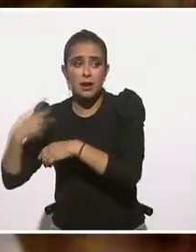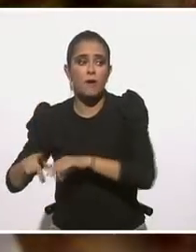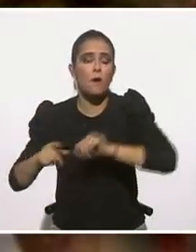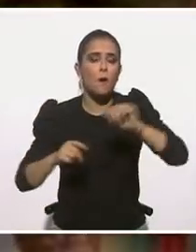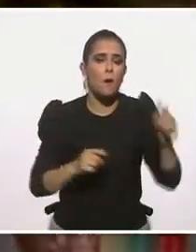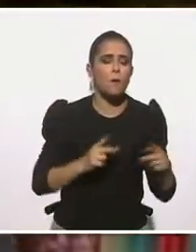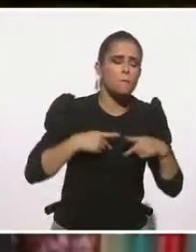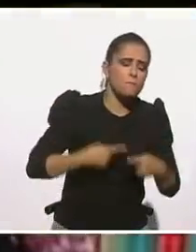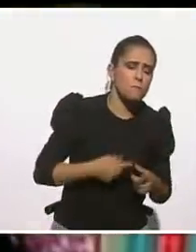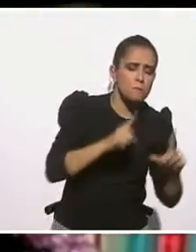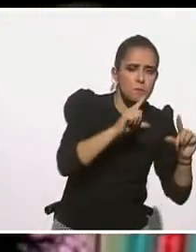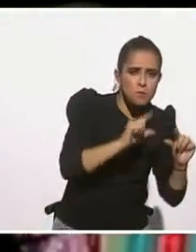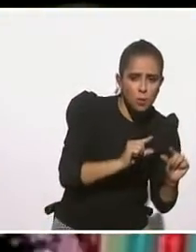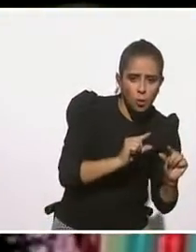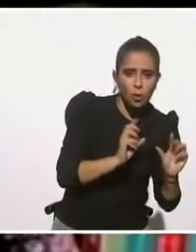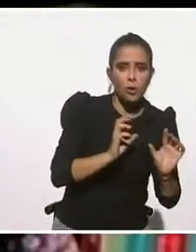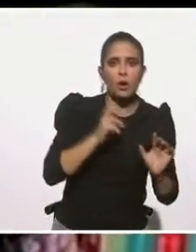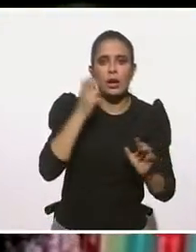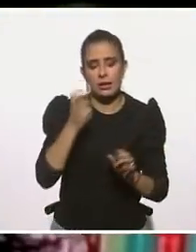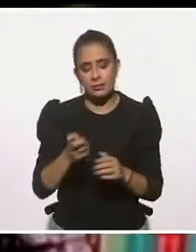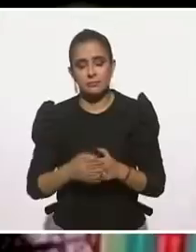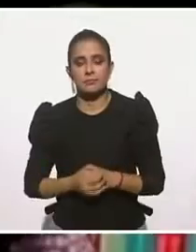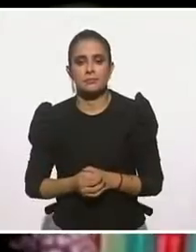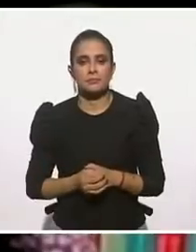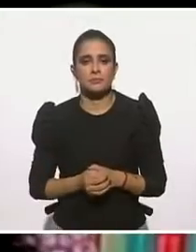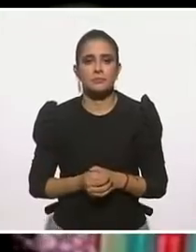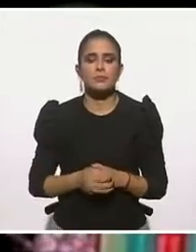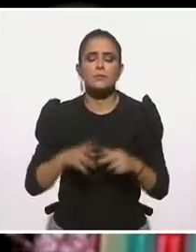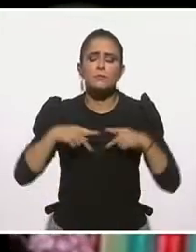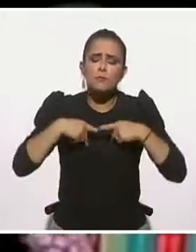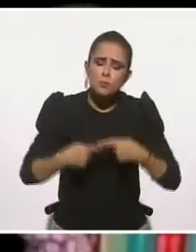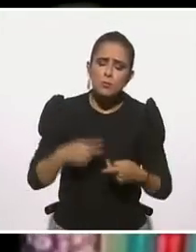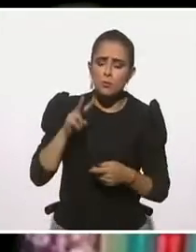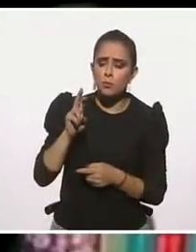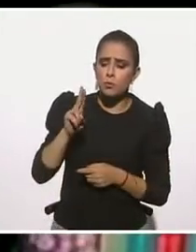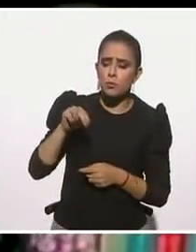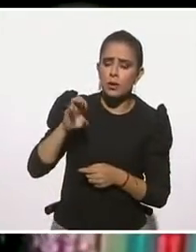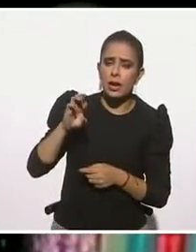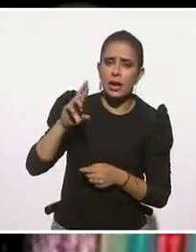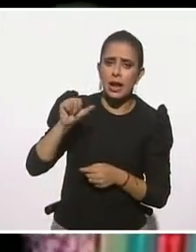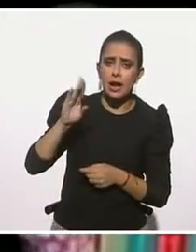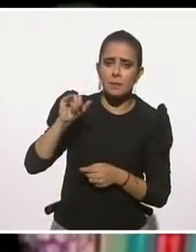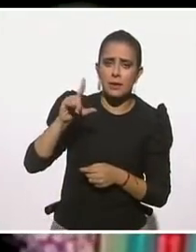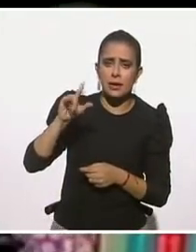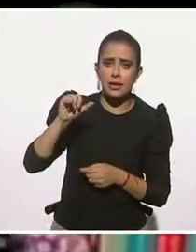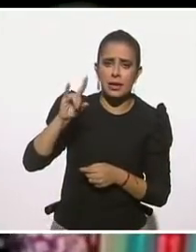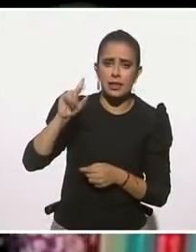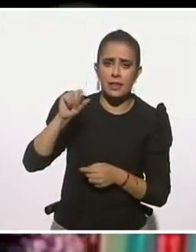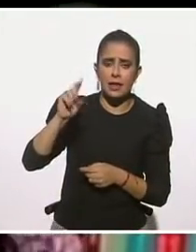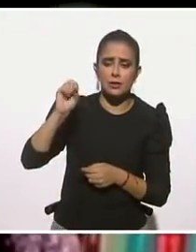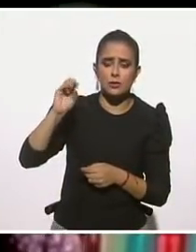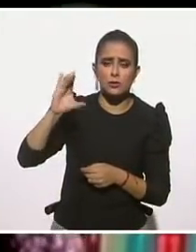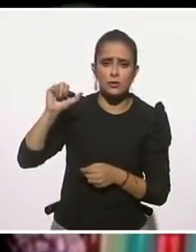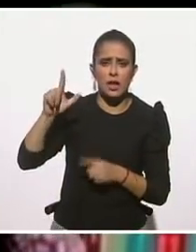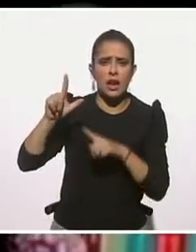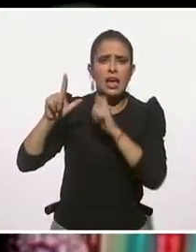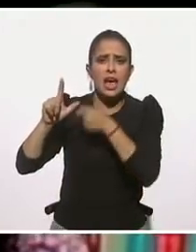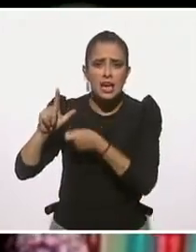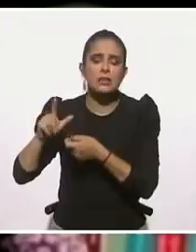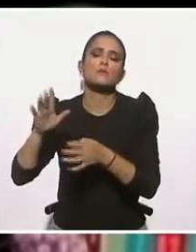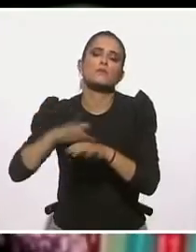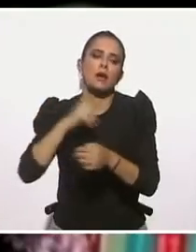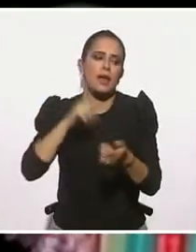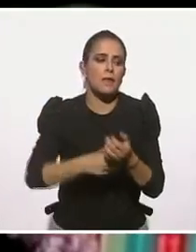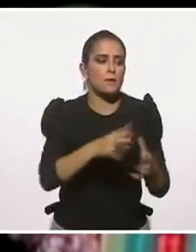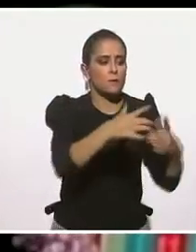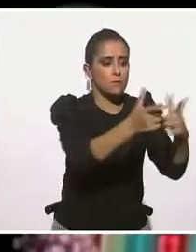vulnerabilidad social, que es aquella que se ha ocasionado por cuestiones de pobreza, de violencia